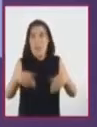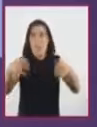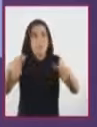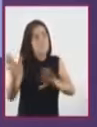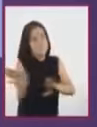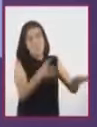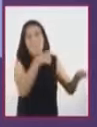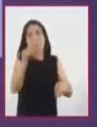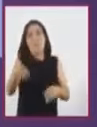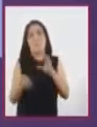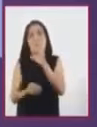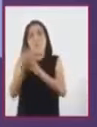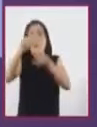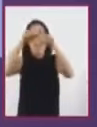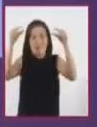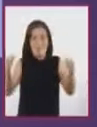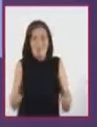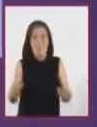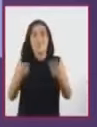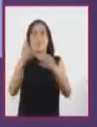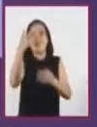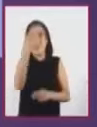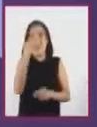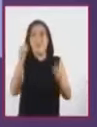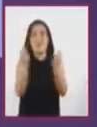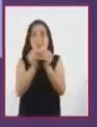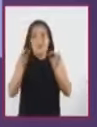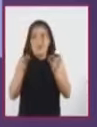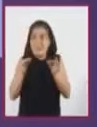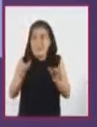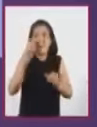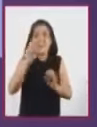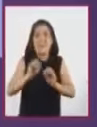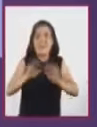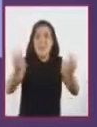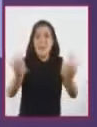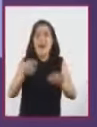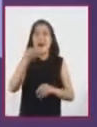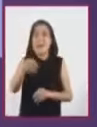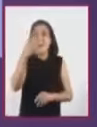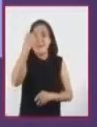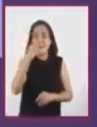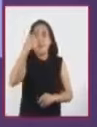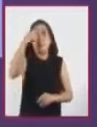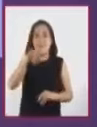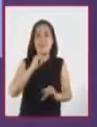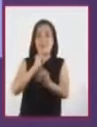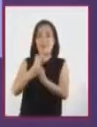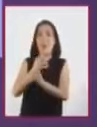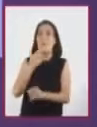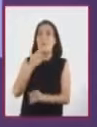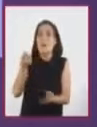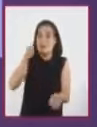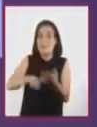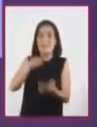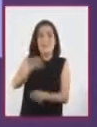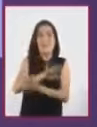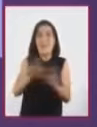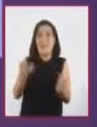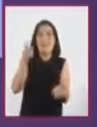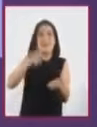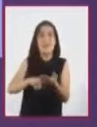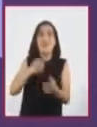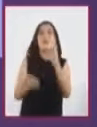su delgadez y resolución. Las televisiones en la actualidad incorporan el uso del Internet, permitiendo